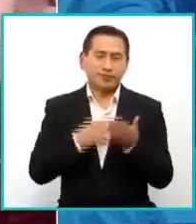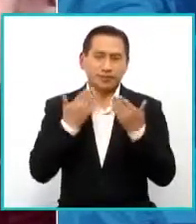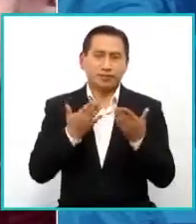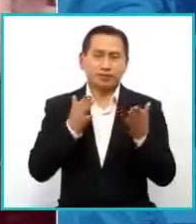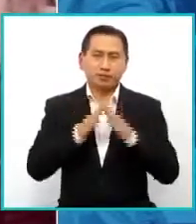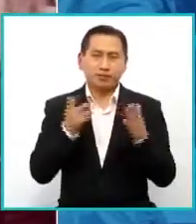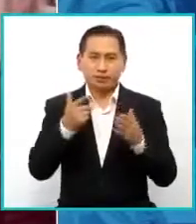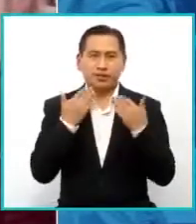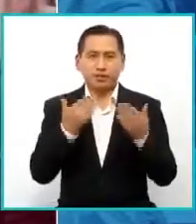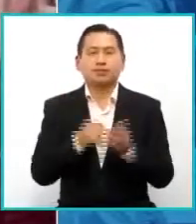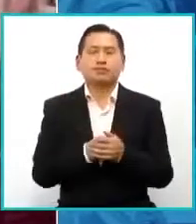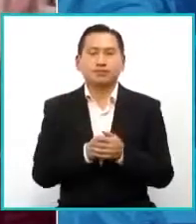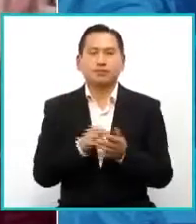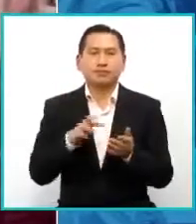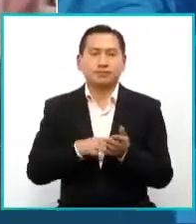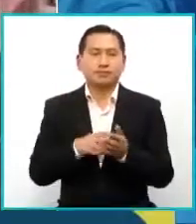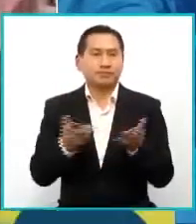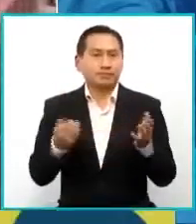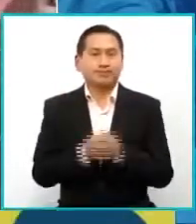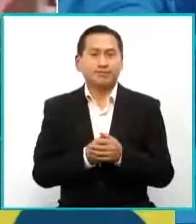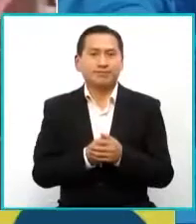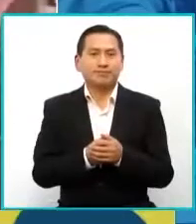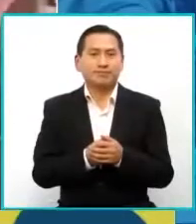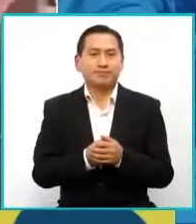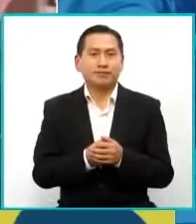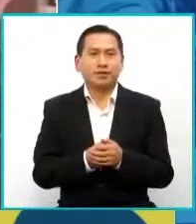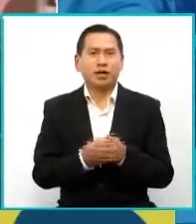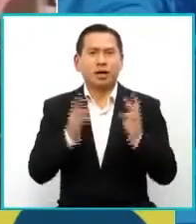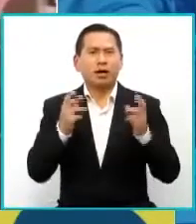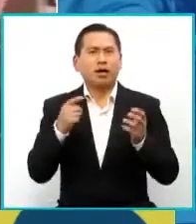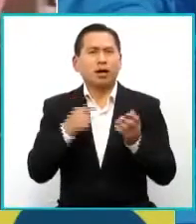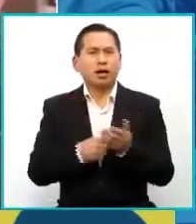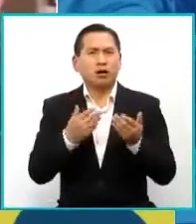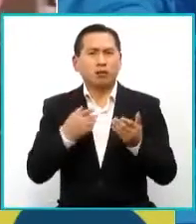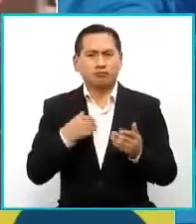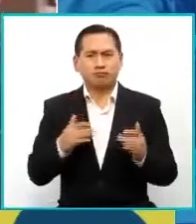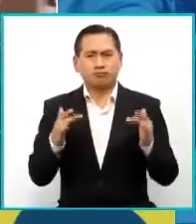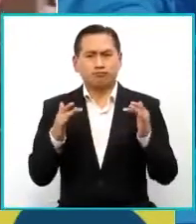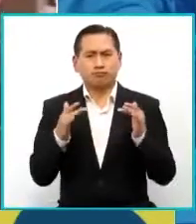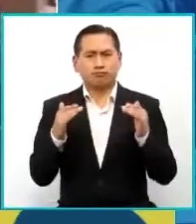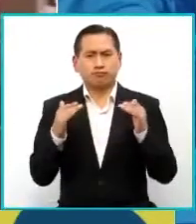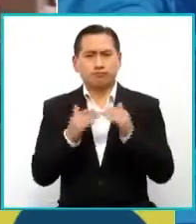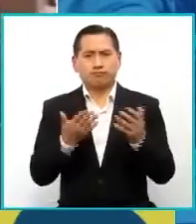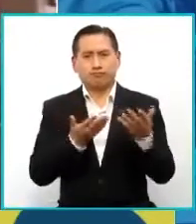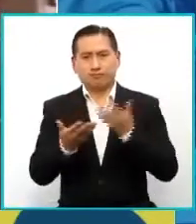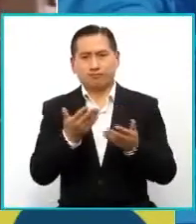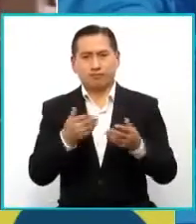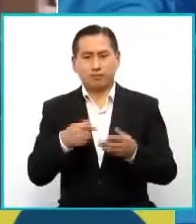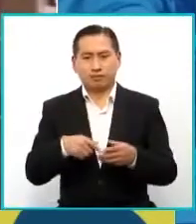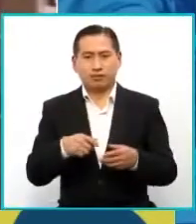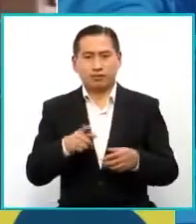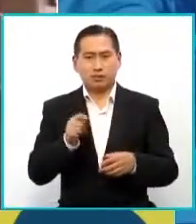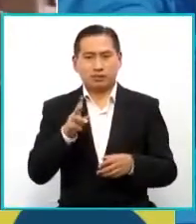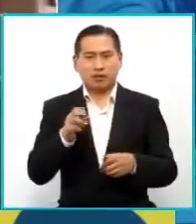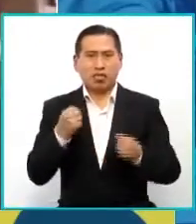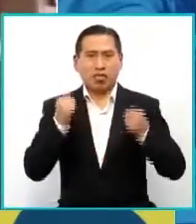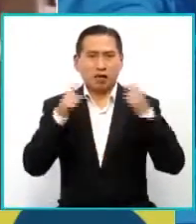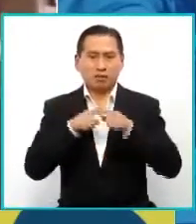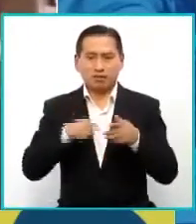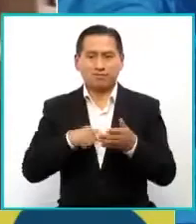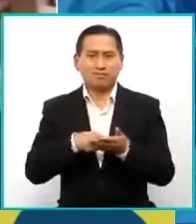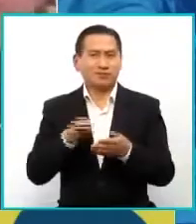agradezco, te agradezco y pues en cierta medida es mutuo, perdona el estrés de la tele, pero a veces así